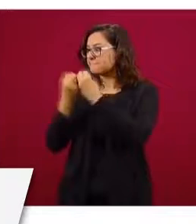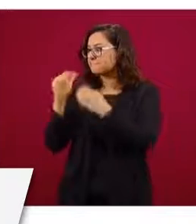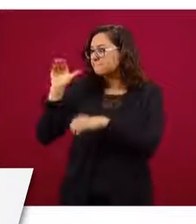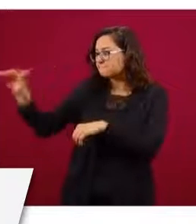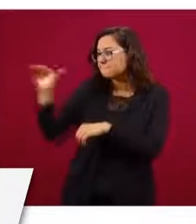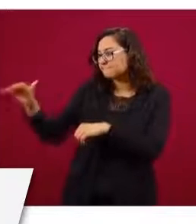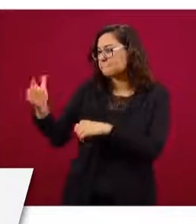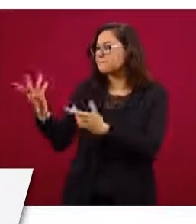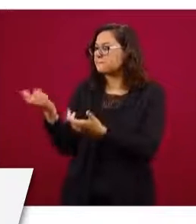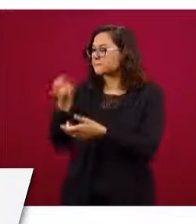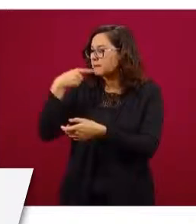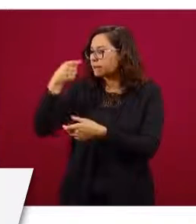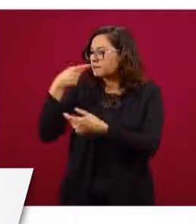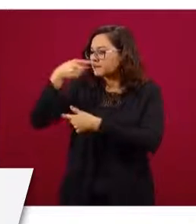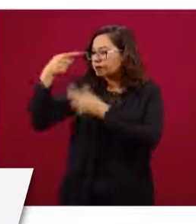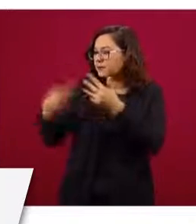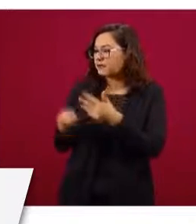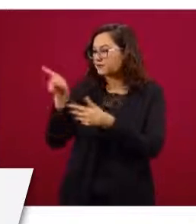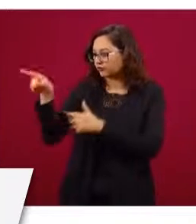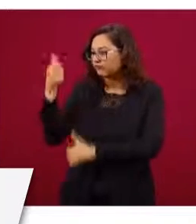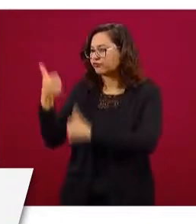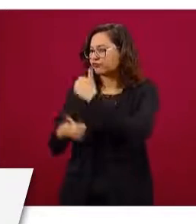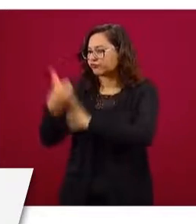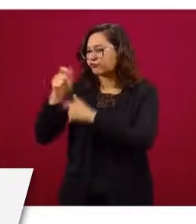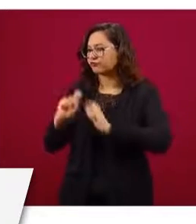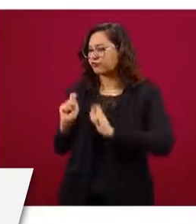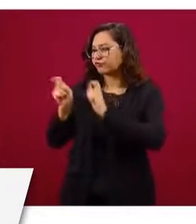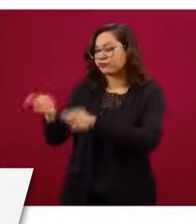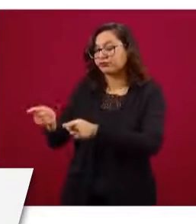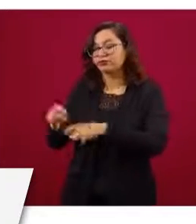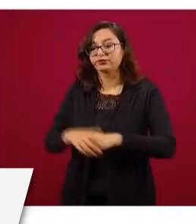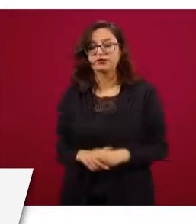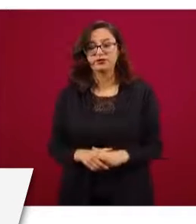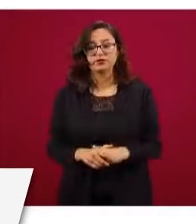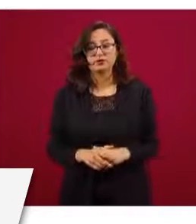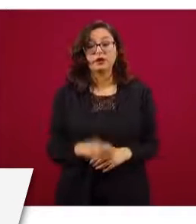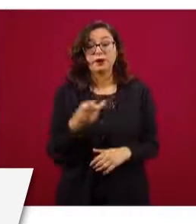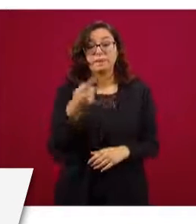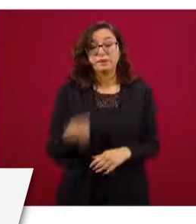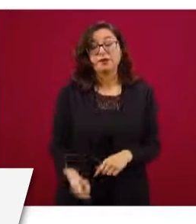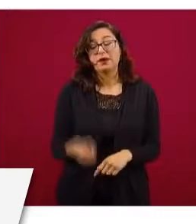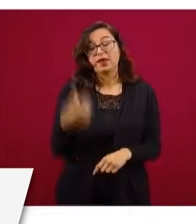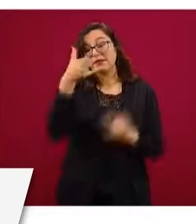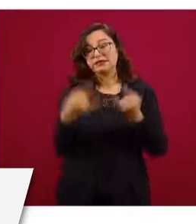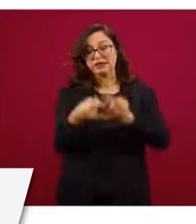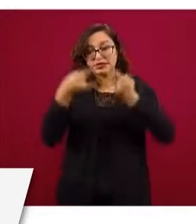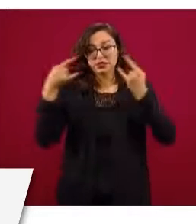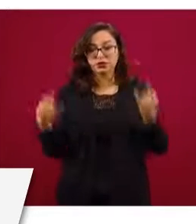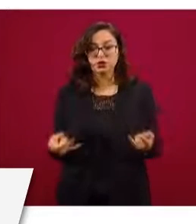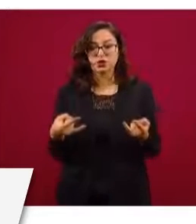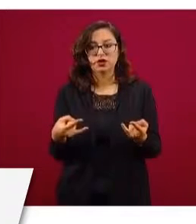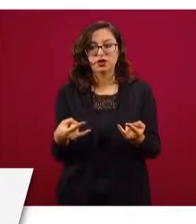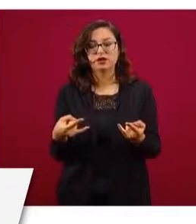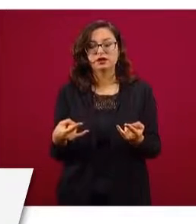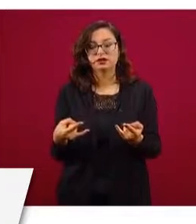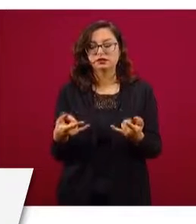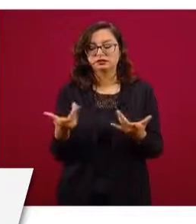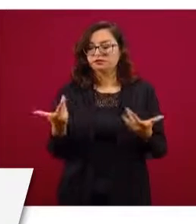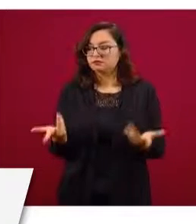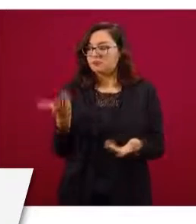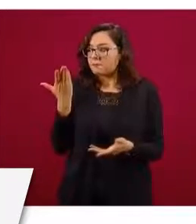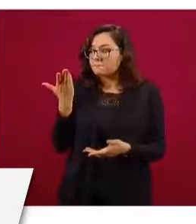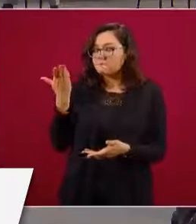Es la primera vez en la historia que se le encarga a una agencia internacional una licitación de esta